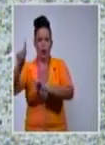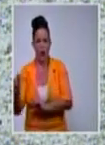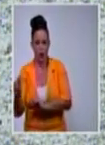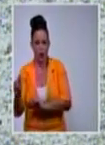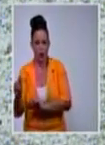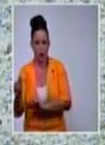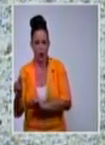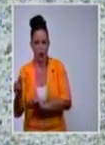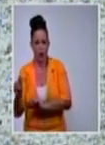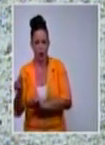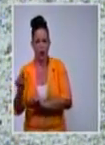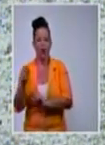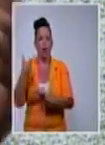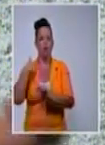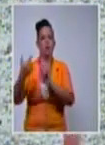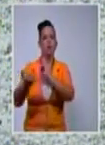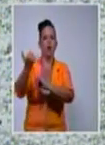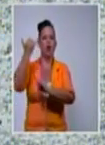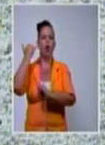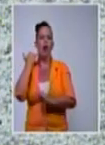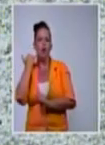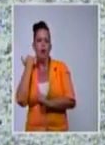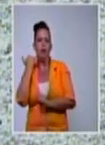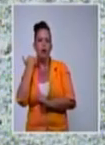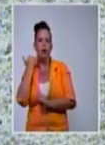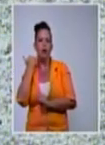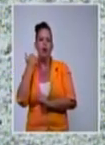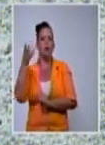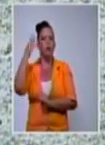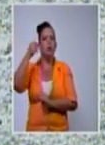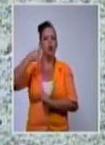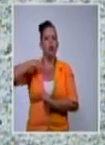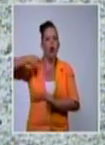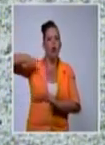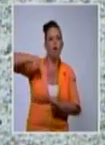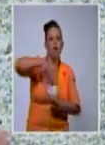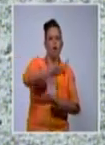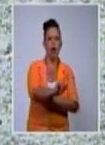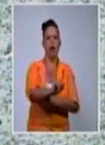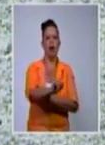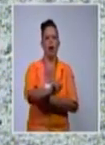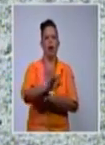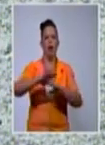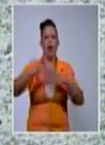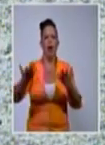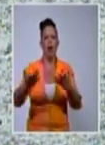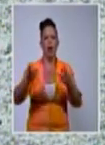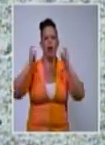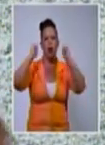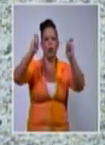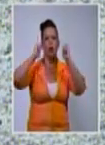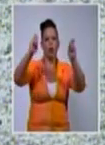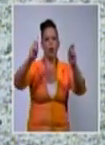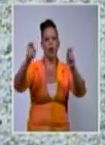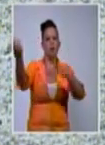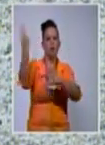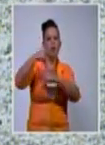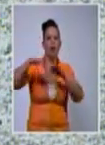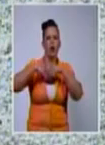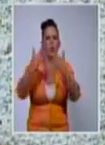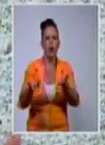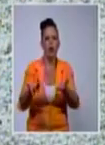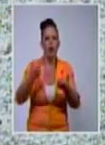y otorgara el estallido que hacía falta en ese momento. Que era romper la tienda a 11 y 4, hacer la triza,